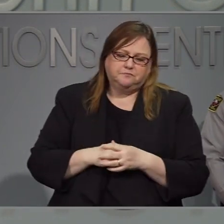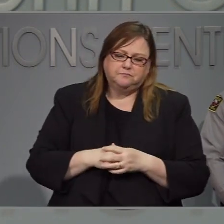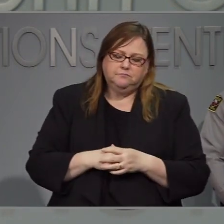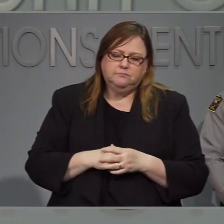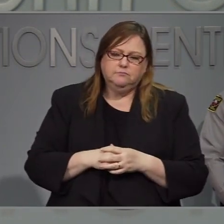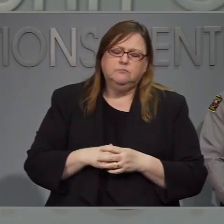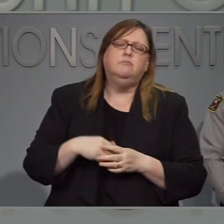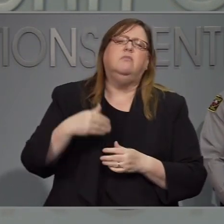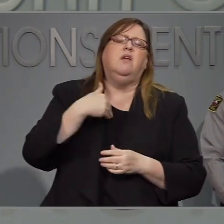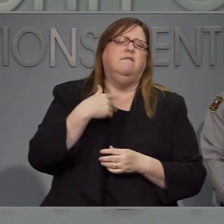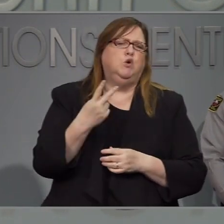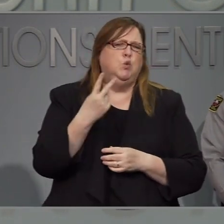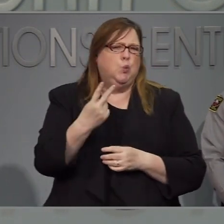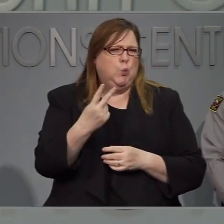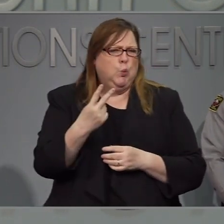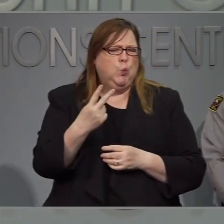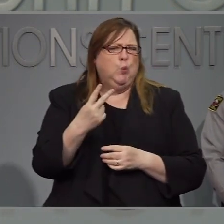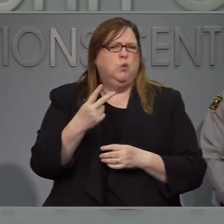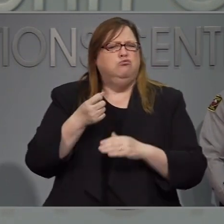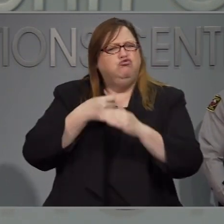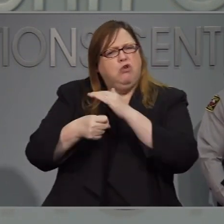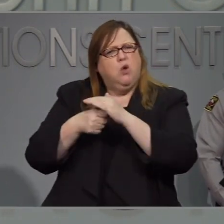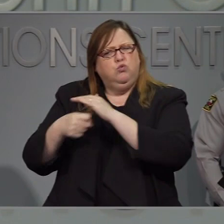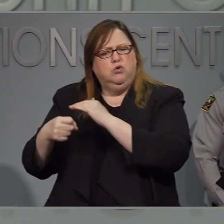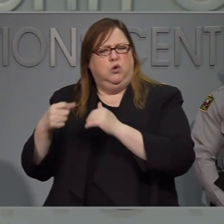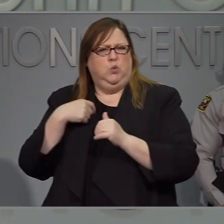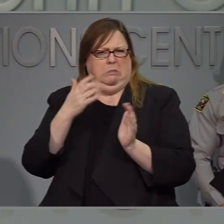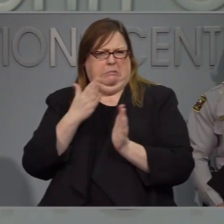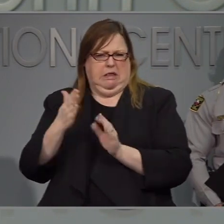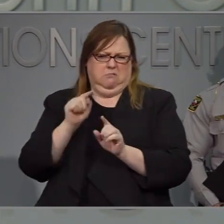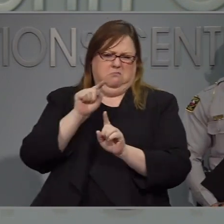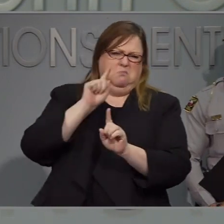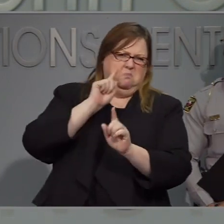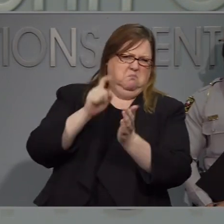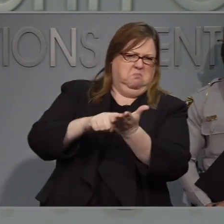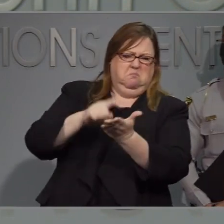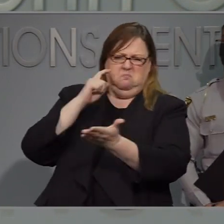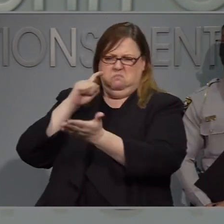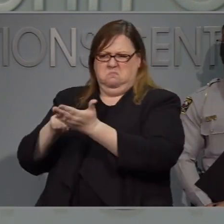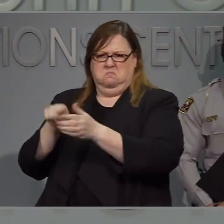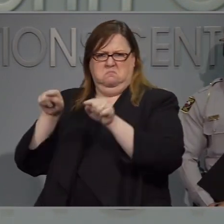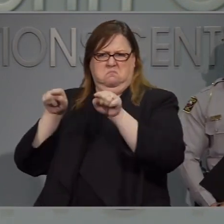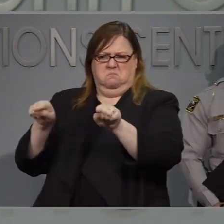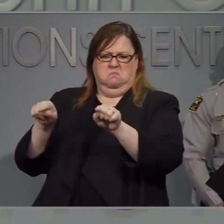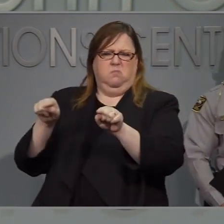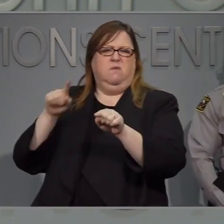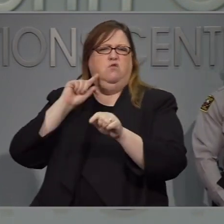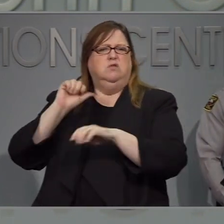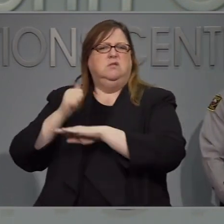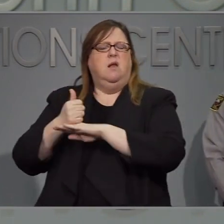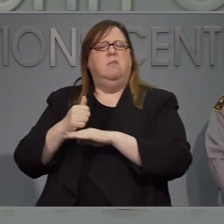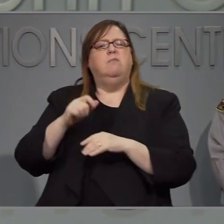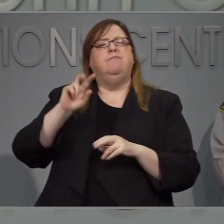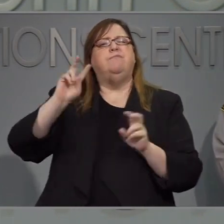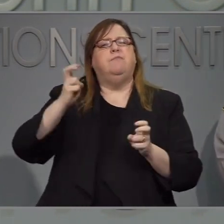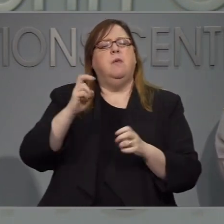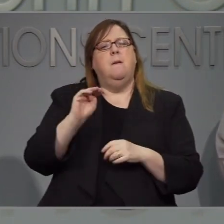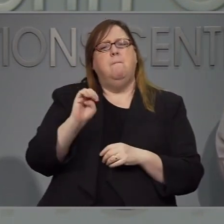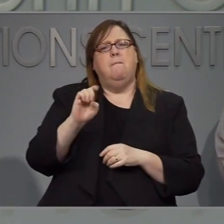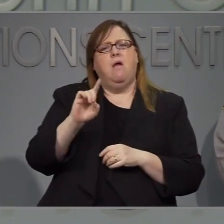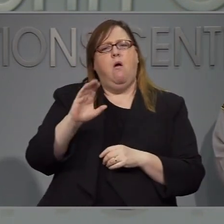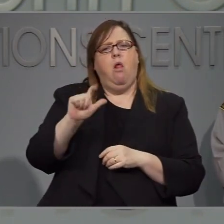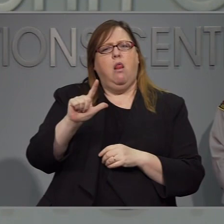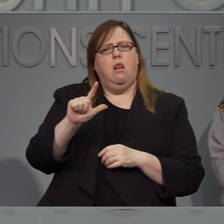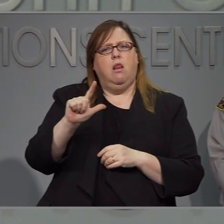necesario. El director Spreper y va a estar trabajando con los oficiales estatales y locales.